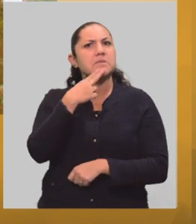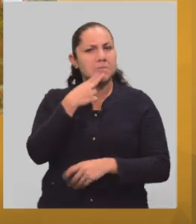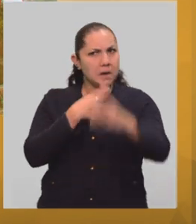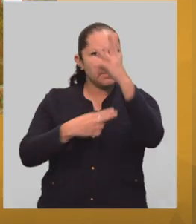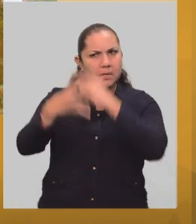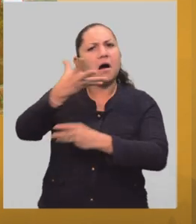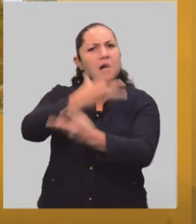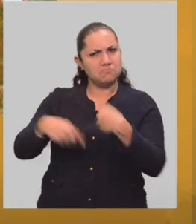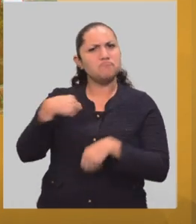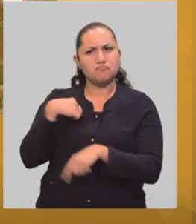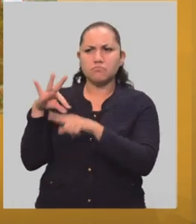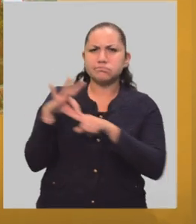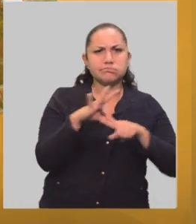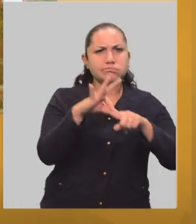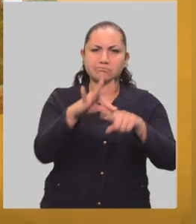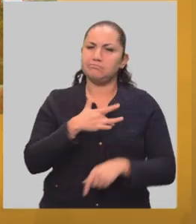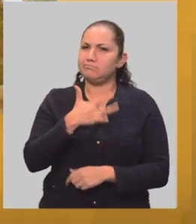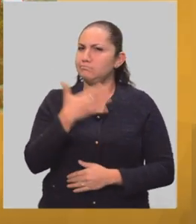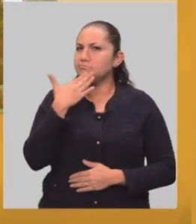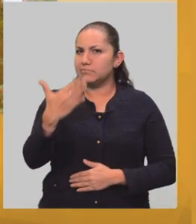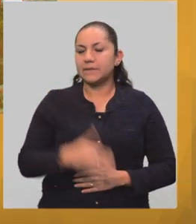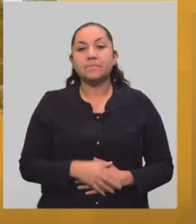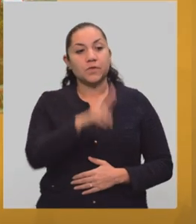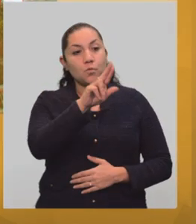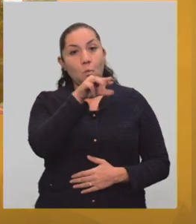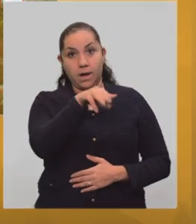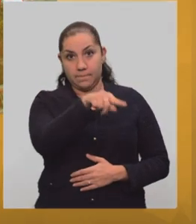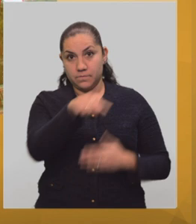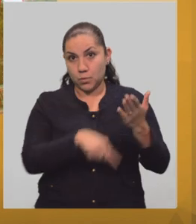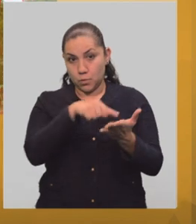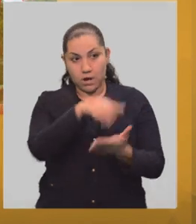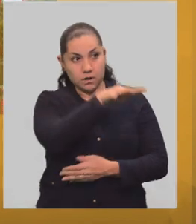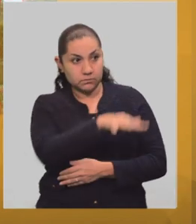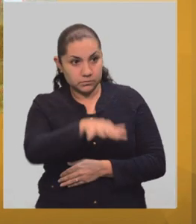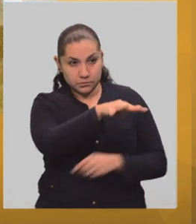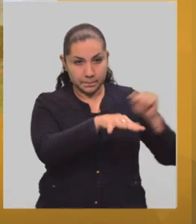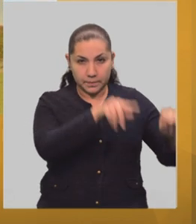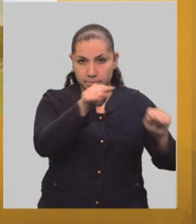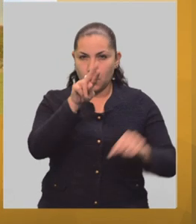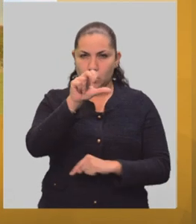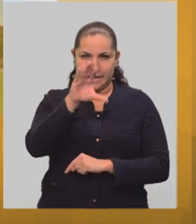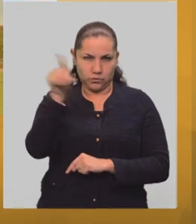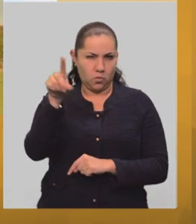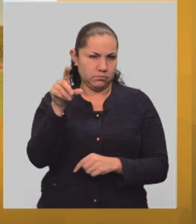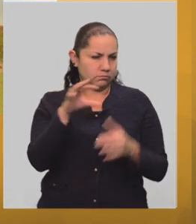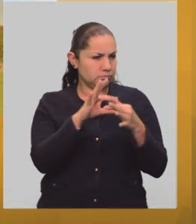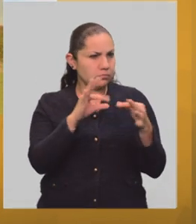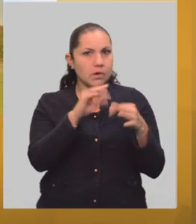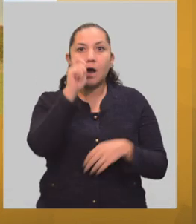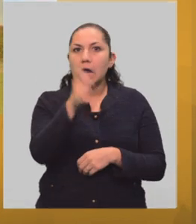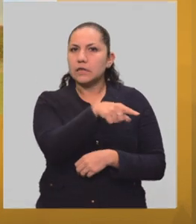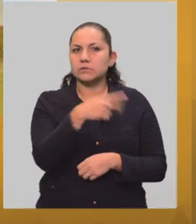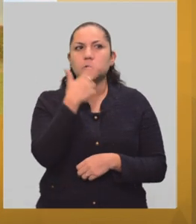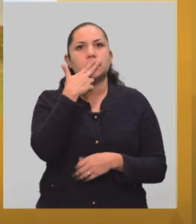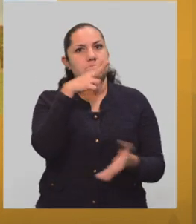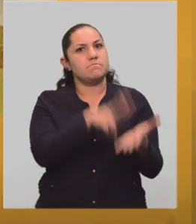muy contento. La UNAM tiene espacios y obras declarados por la UNESCO como Patrimonio Cultural, y desde 2010 cuenta con